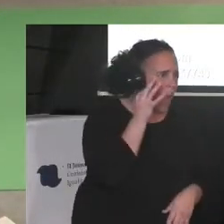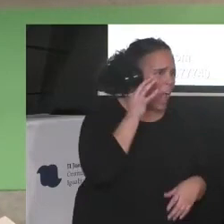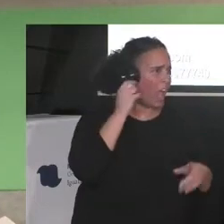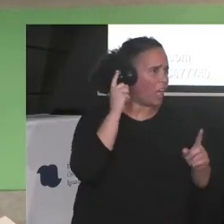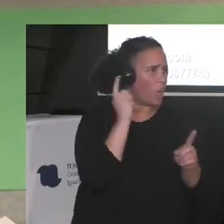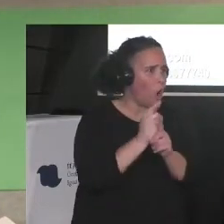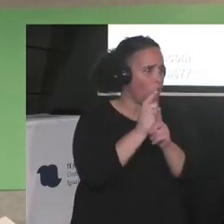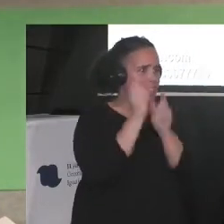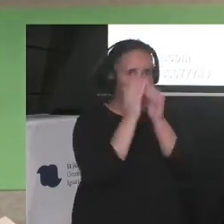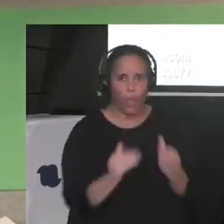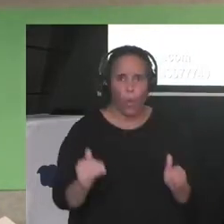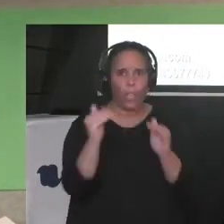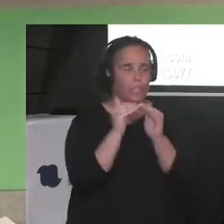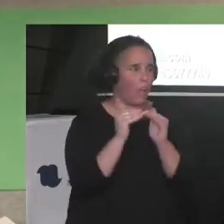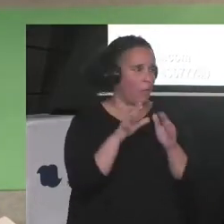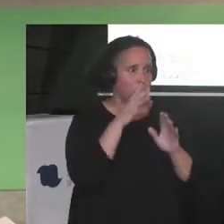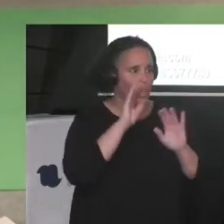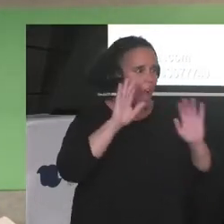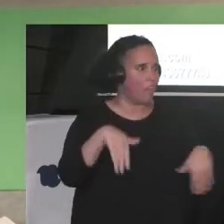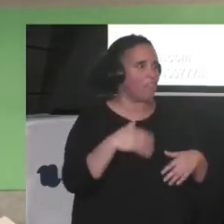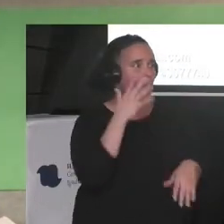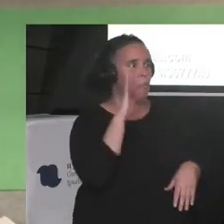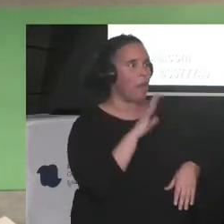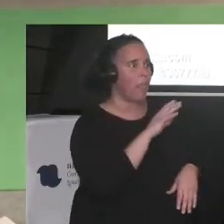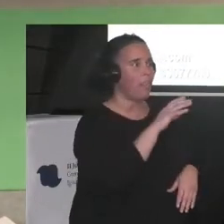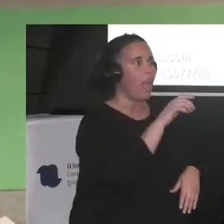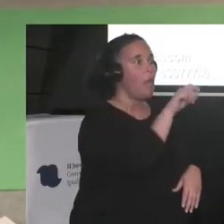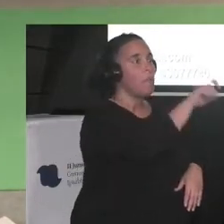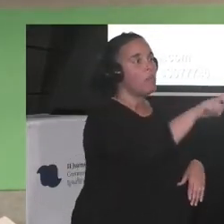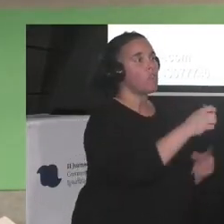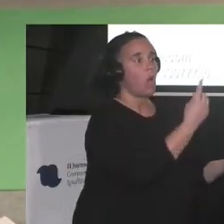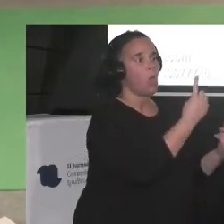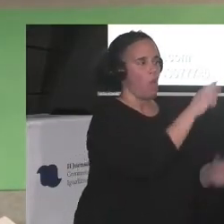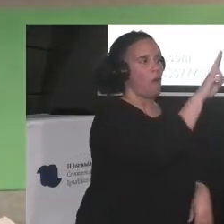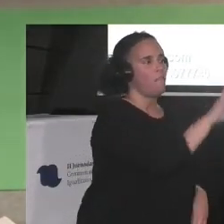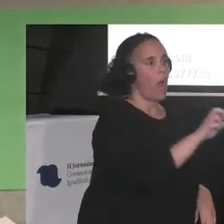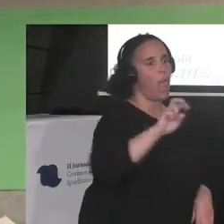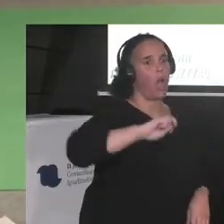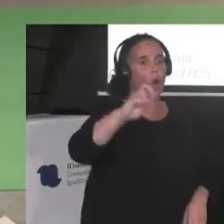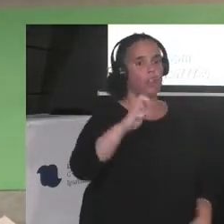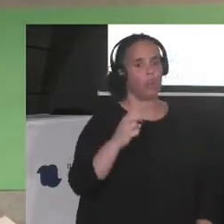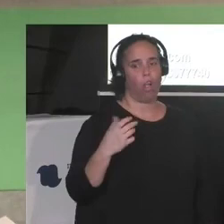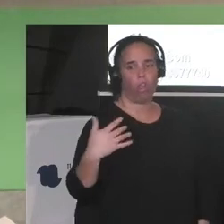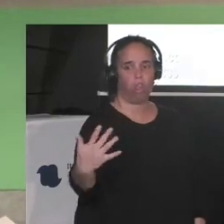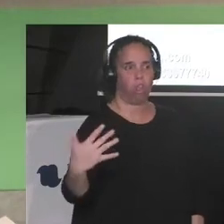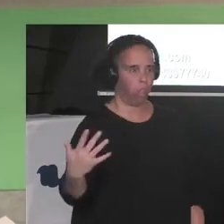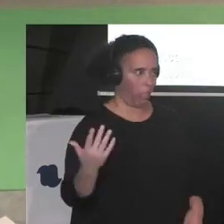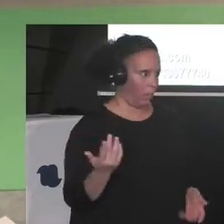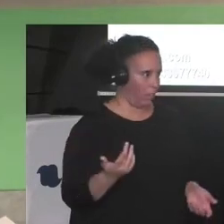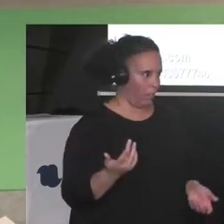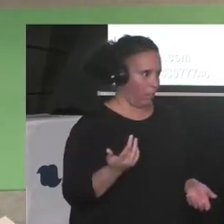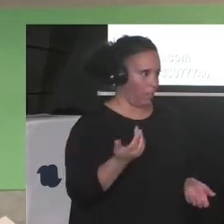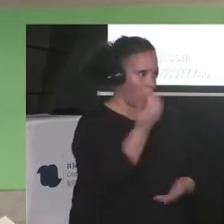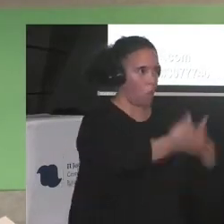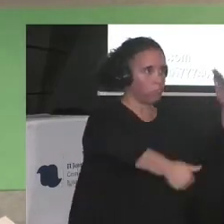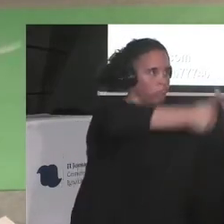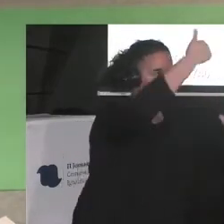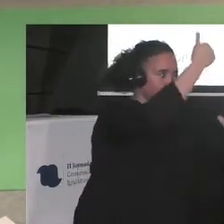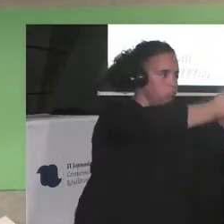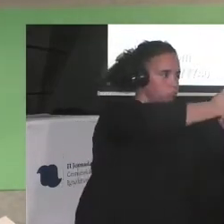en cuerpos válidos y en cuerpos no válidos, en cuerpos y personas superiores